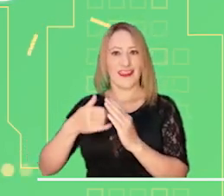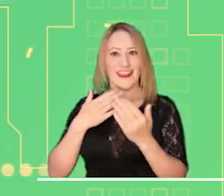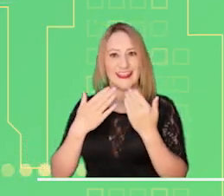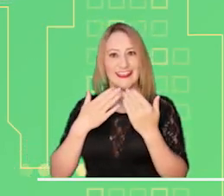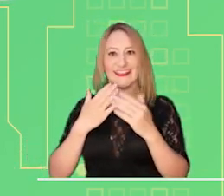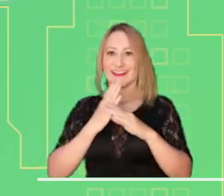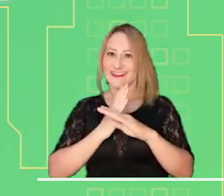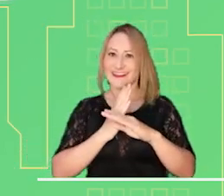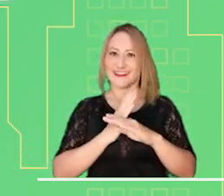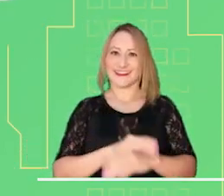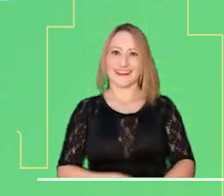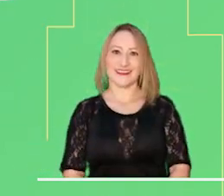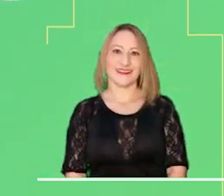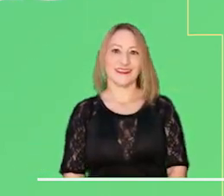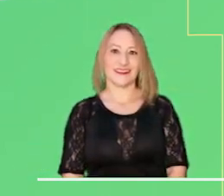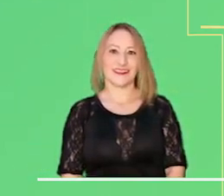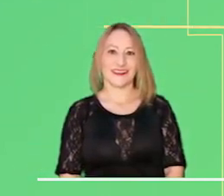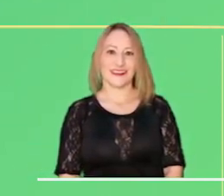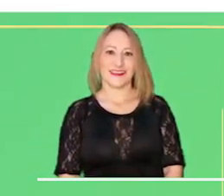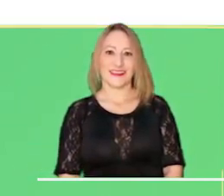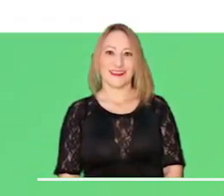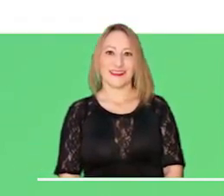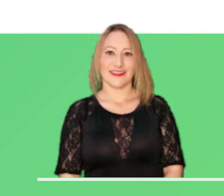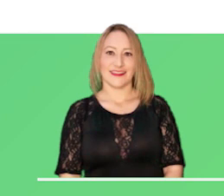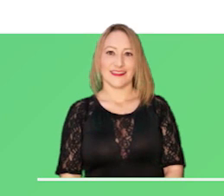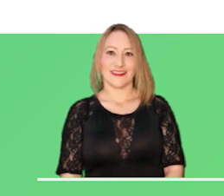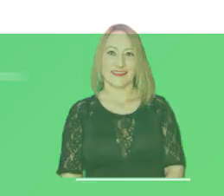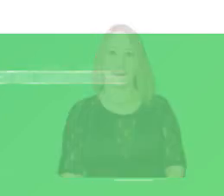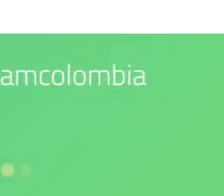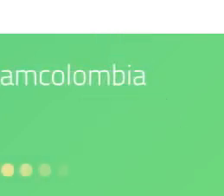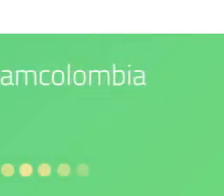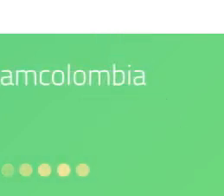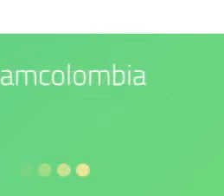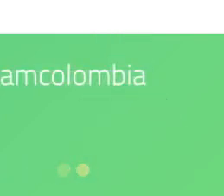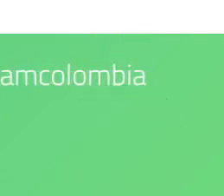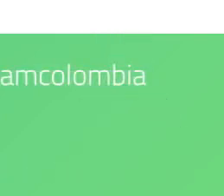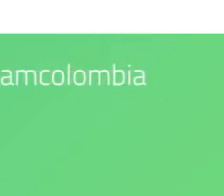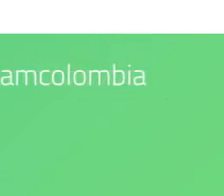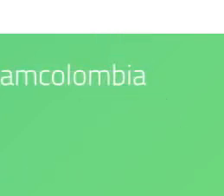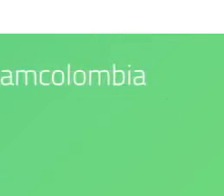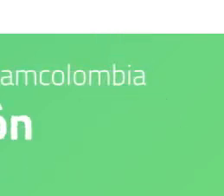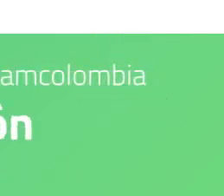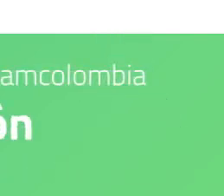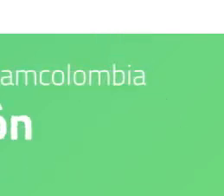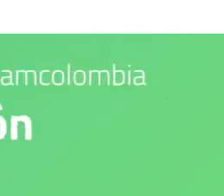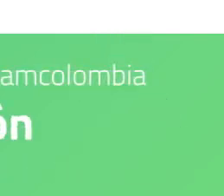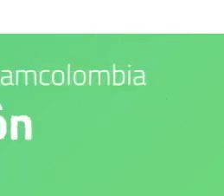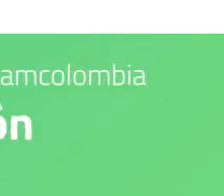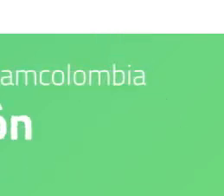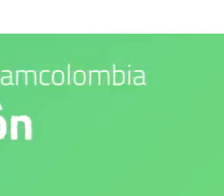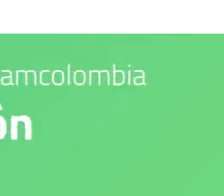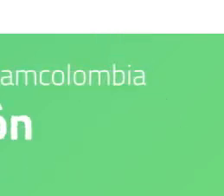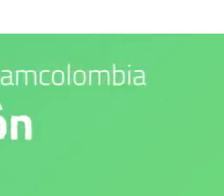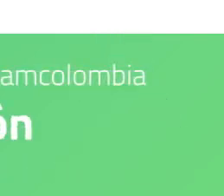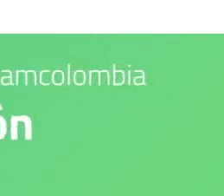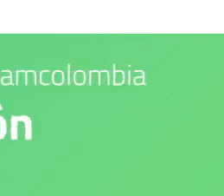esperamos en nuestras redes sociales. Nuestro compromiso es con el medio ambiente. IDEAM es confianza y prevención.